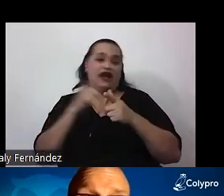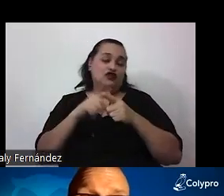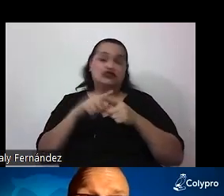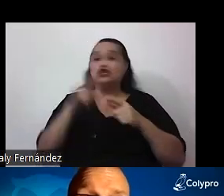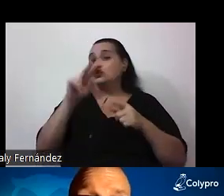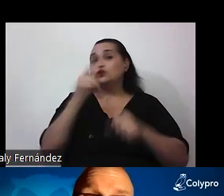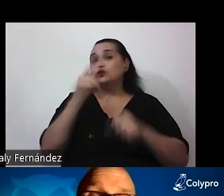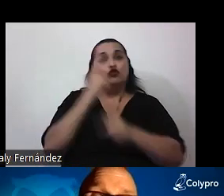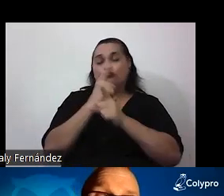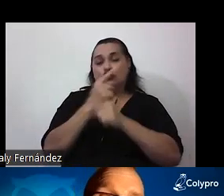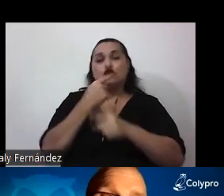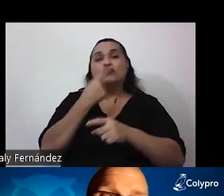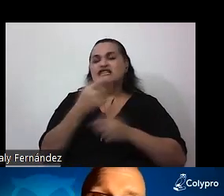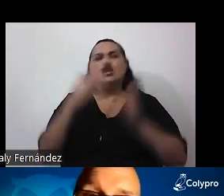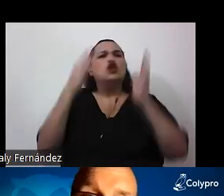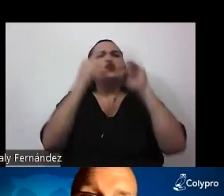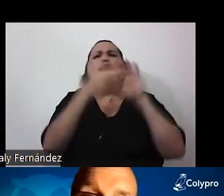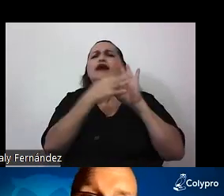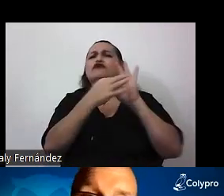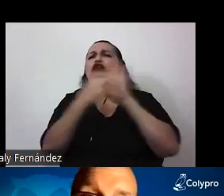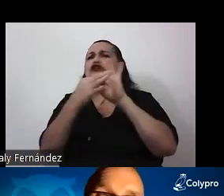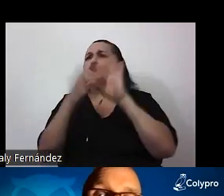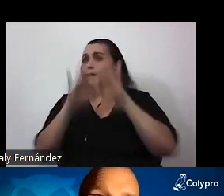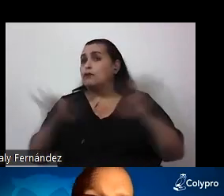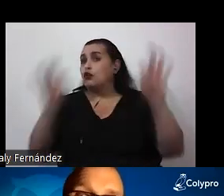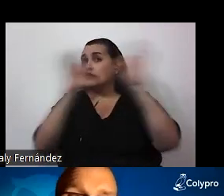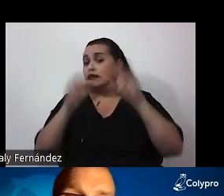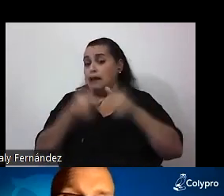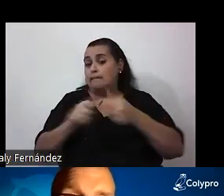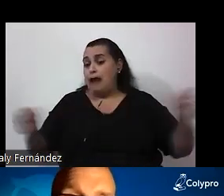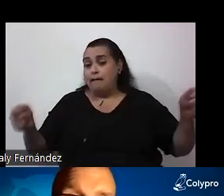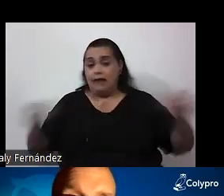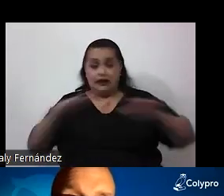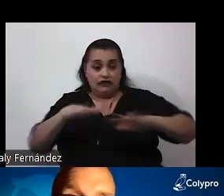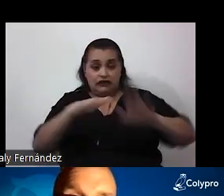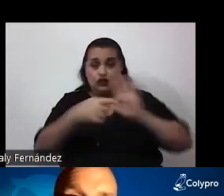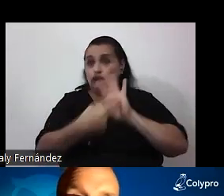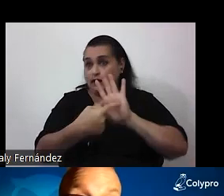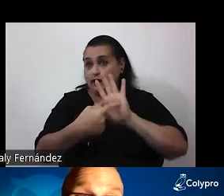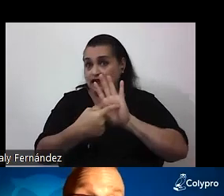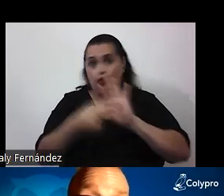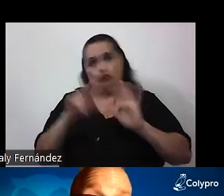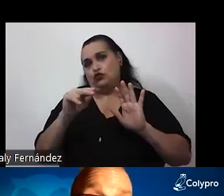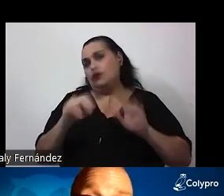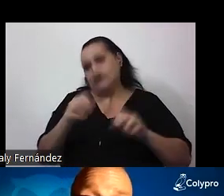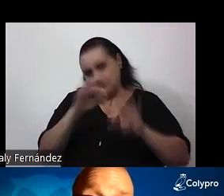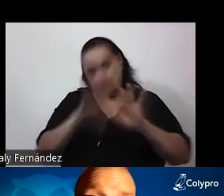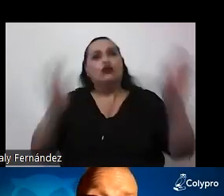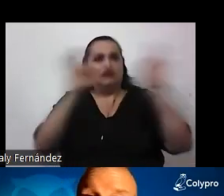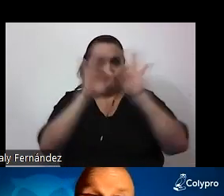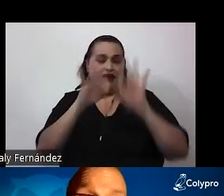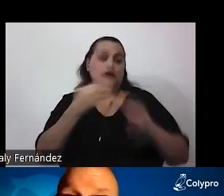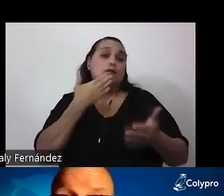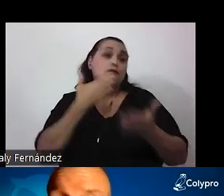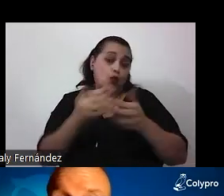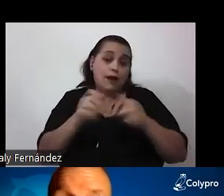decir que no hay ninguna relación relevante entre el mapa y el territorio representado. Tener o no tener un buen mapa puede